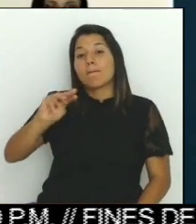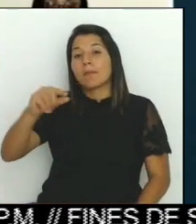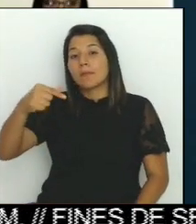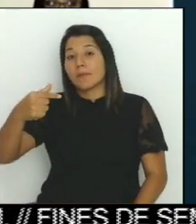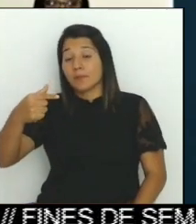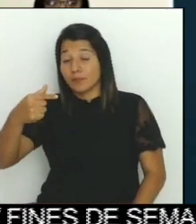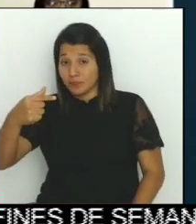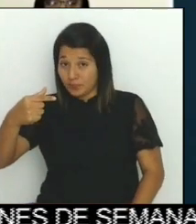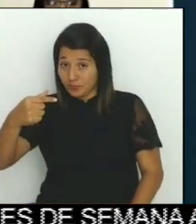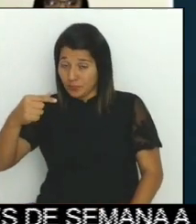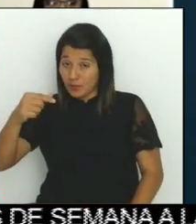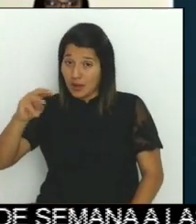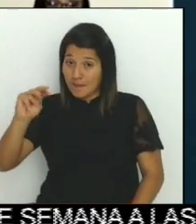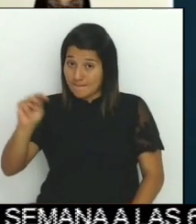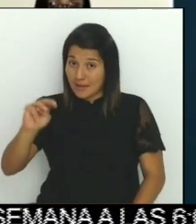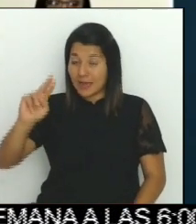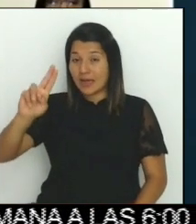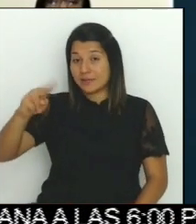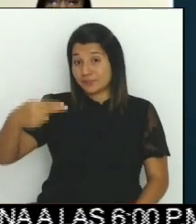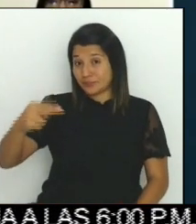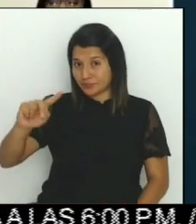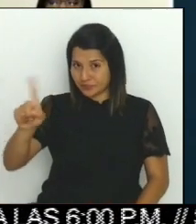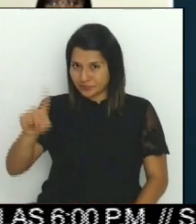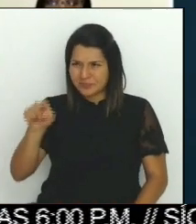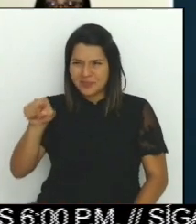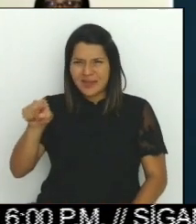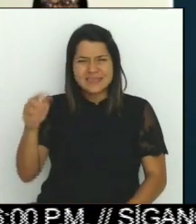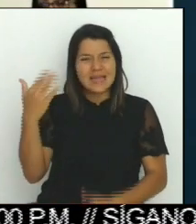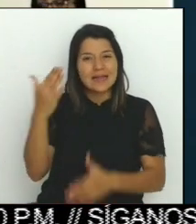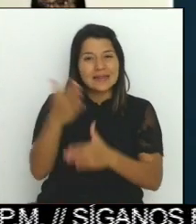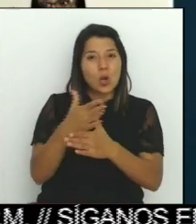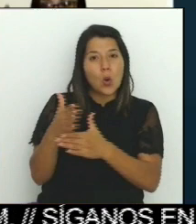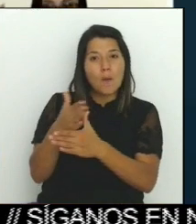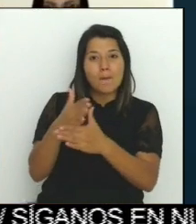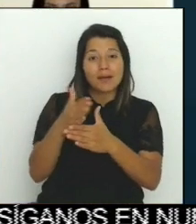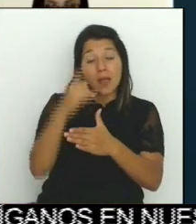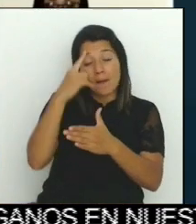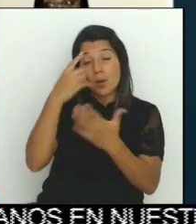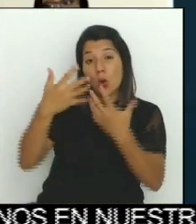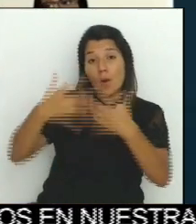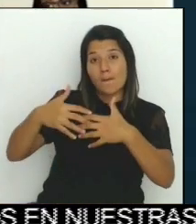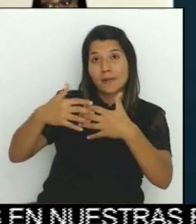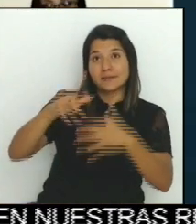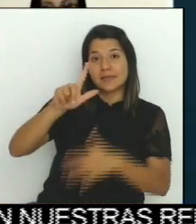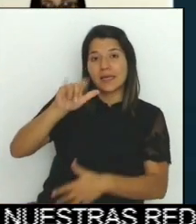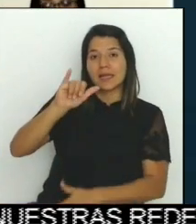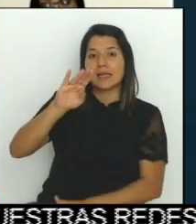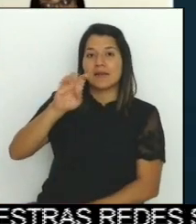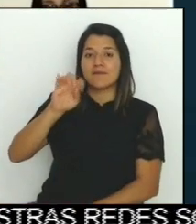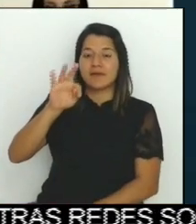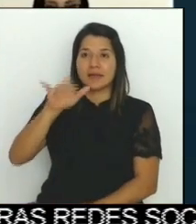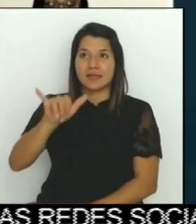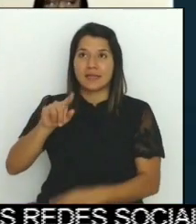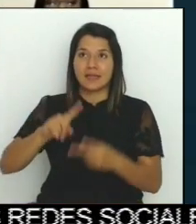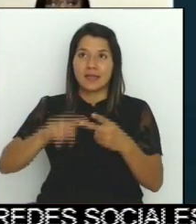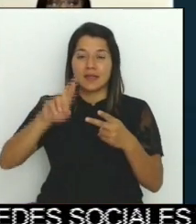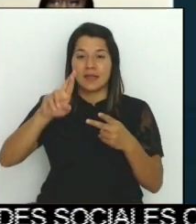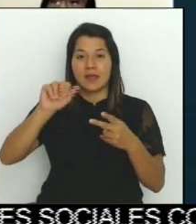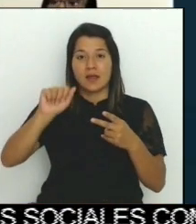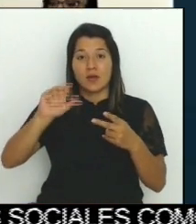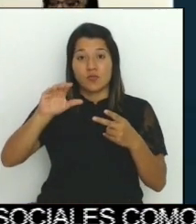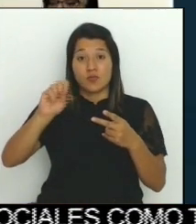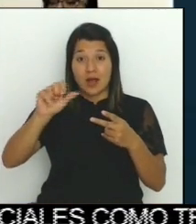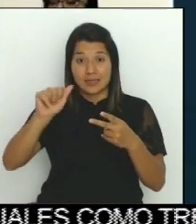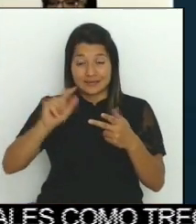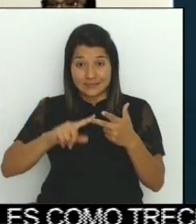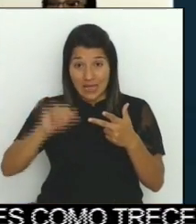frecuencia que estaba compartida por las empresas Liberty, RACSA e ICE y hoy terminamos, concluimos